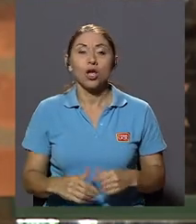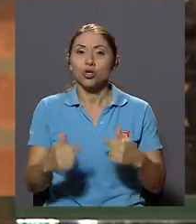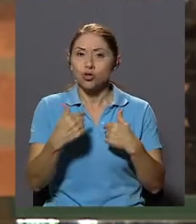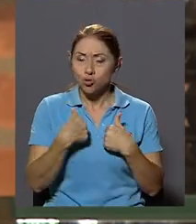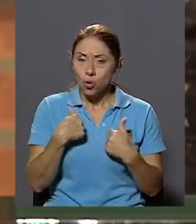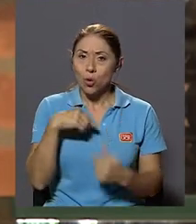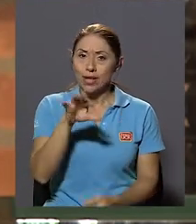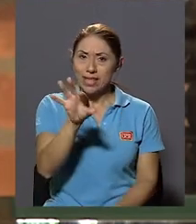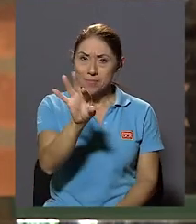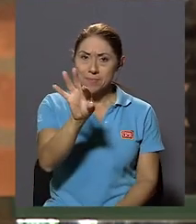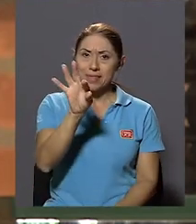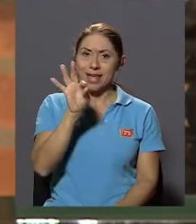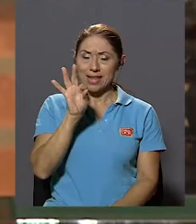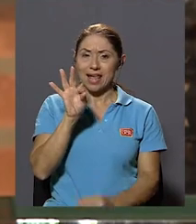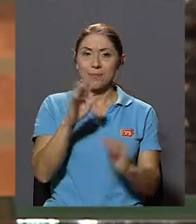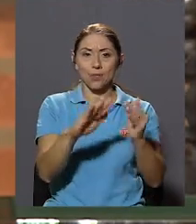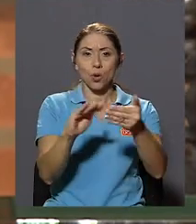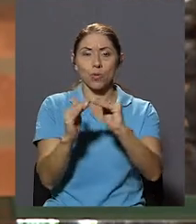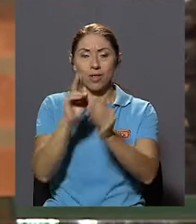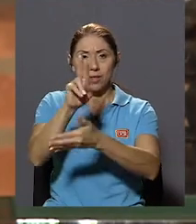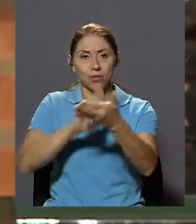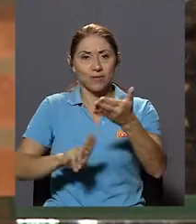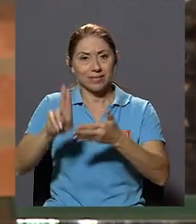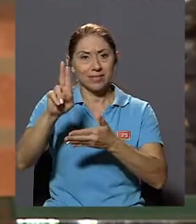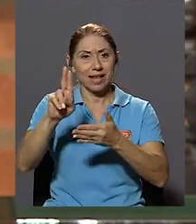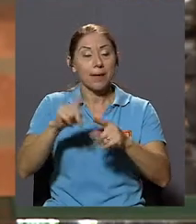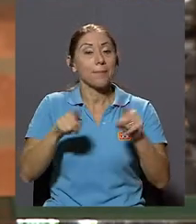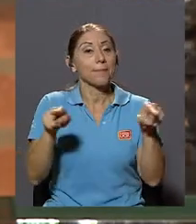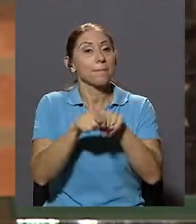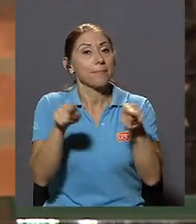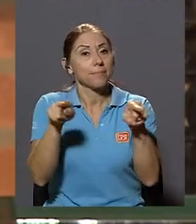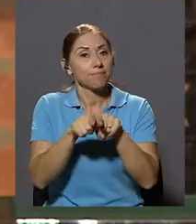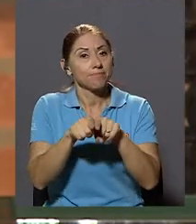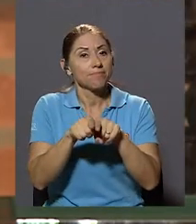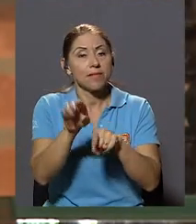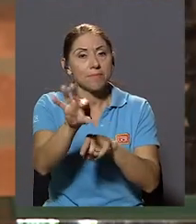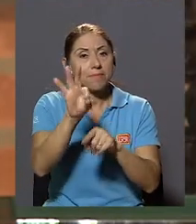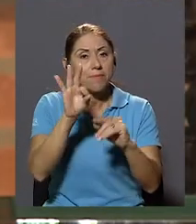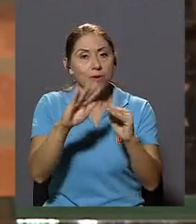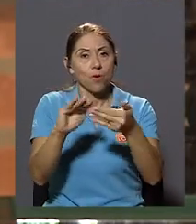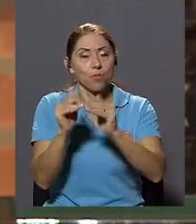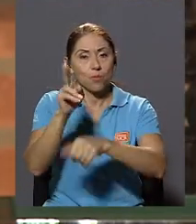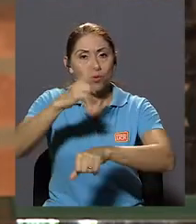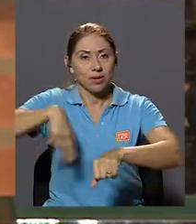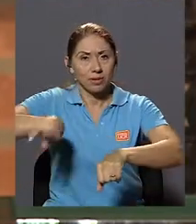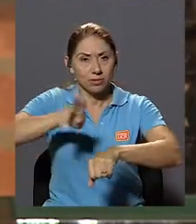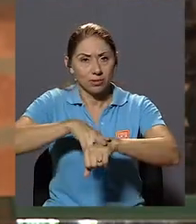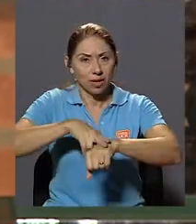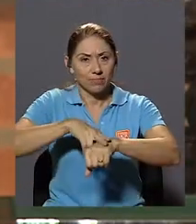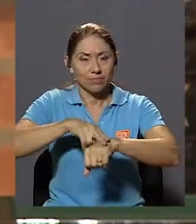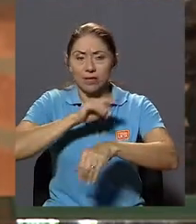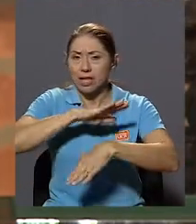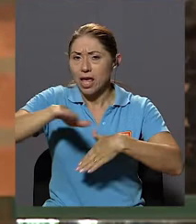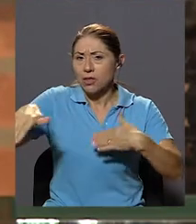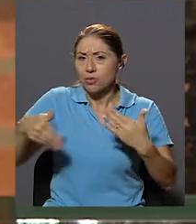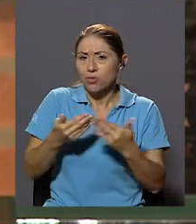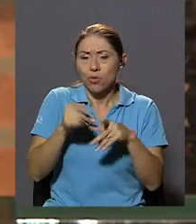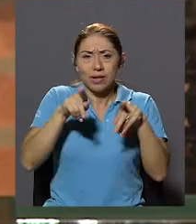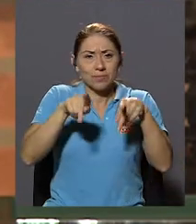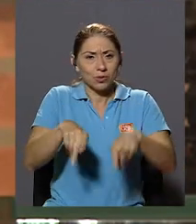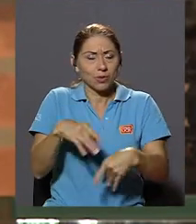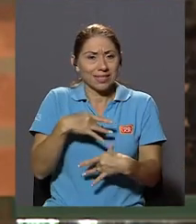Yo invitaría A la comunidad Universitaria Pero también A la comunidad Nacional Y a todas Las personas